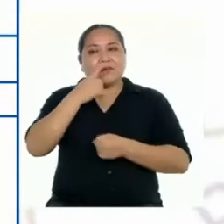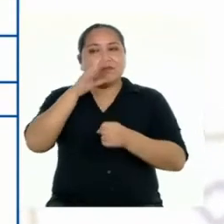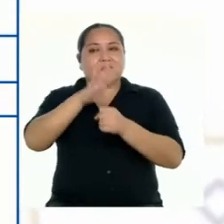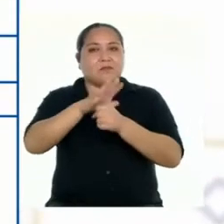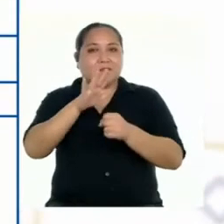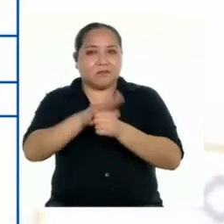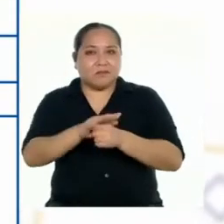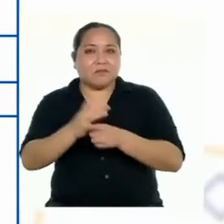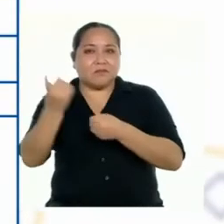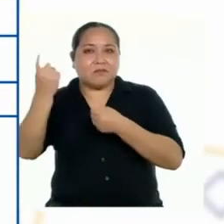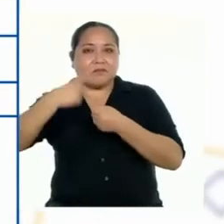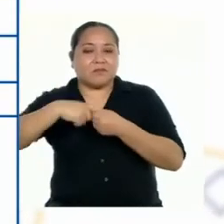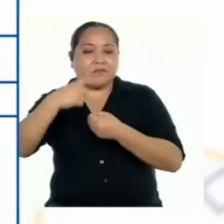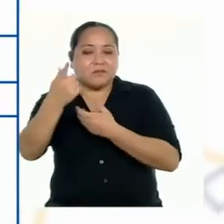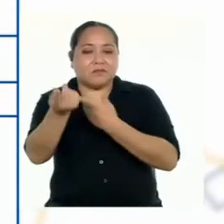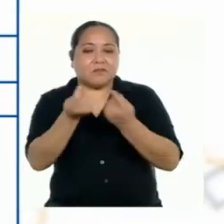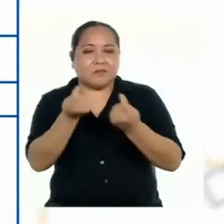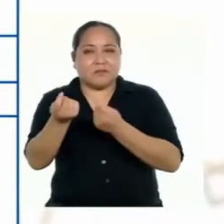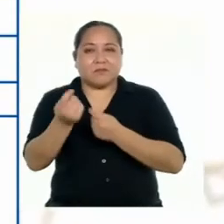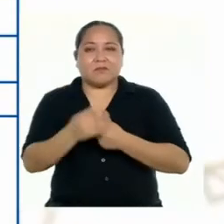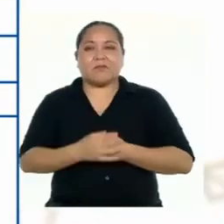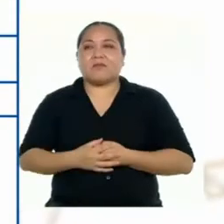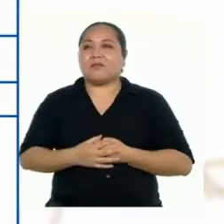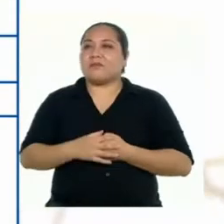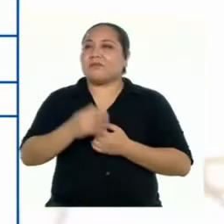con participar de su gestión.